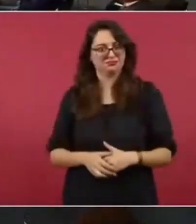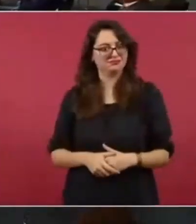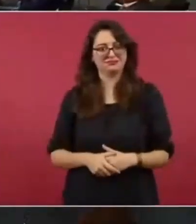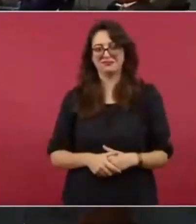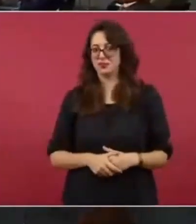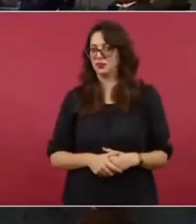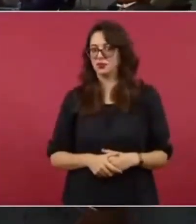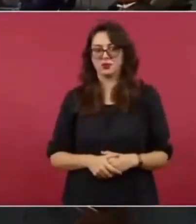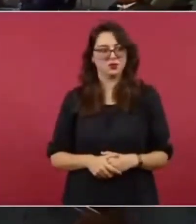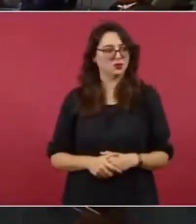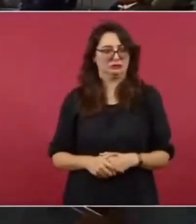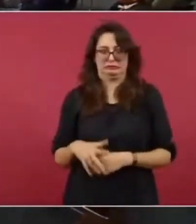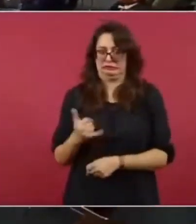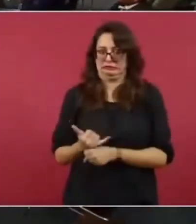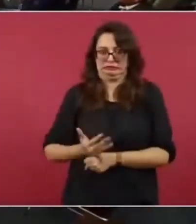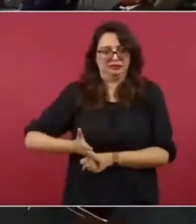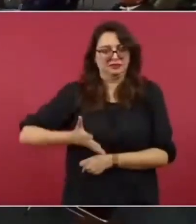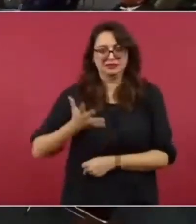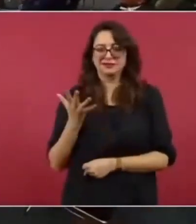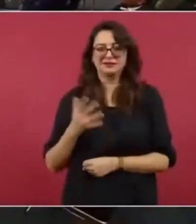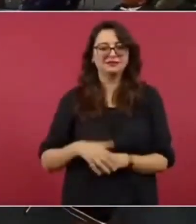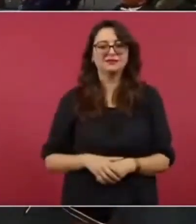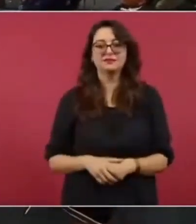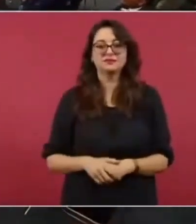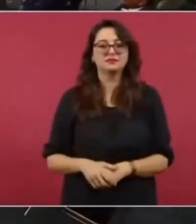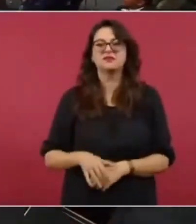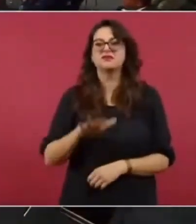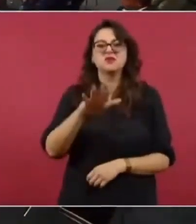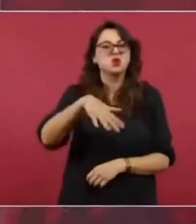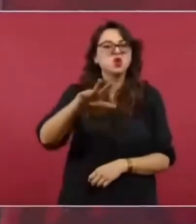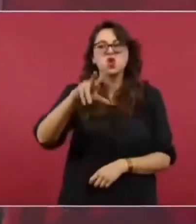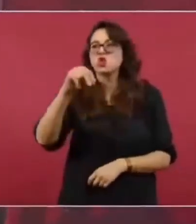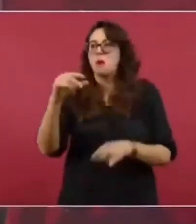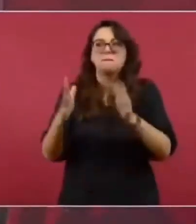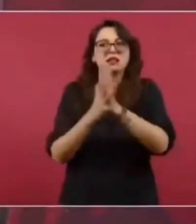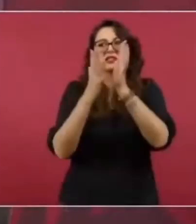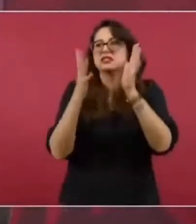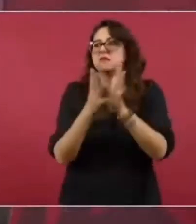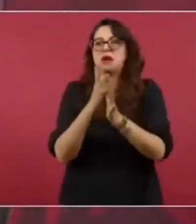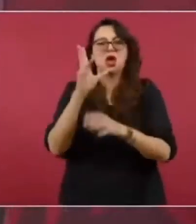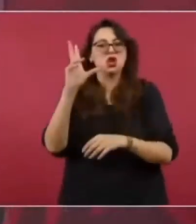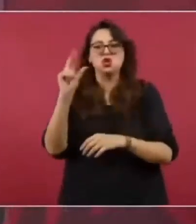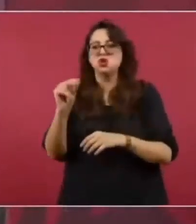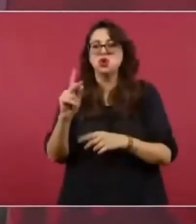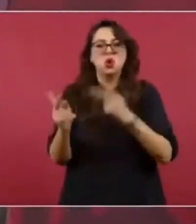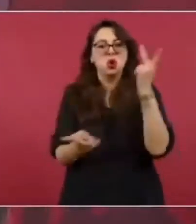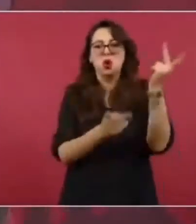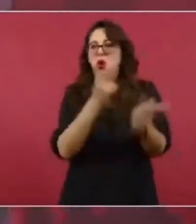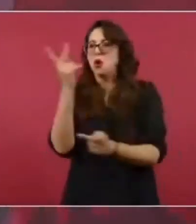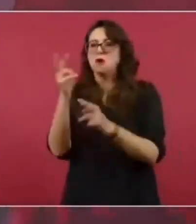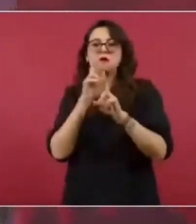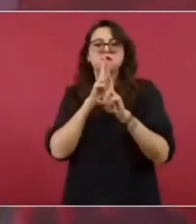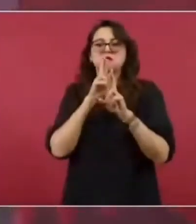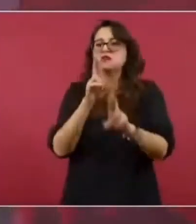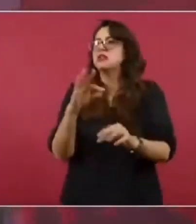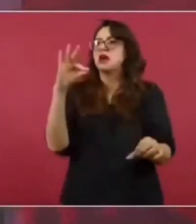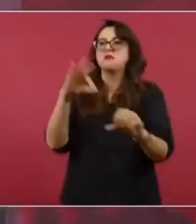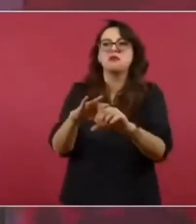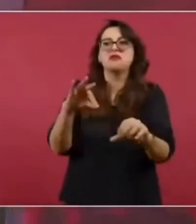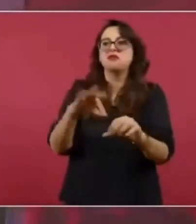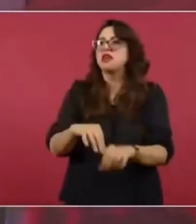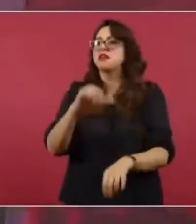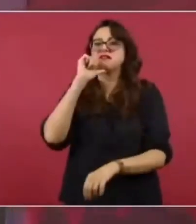conservadores no participen que nadie vaya a votar